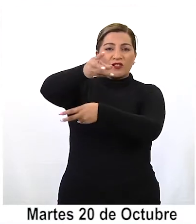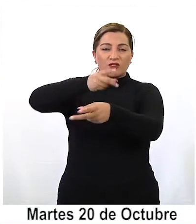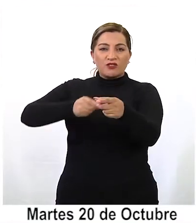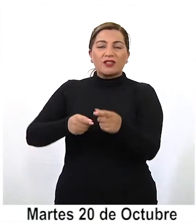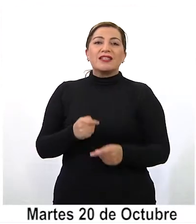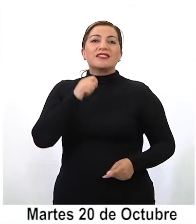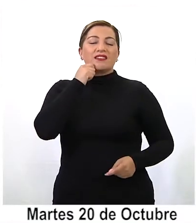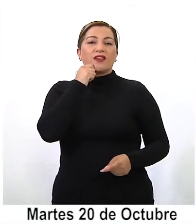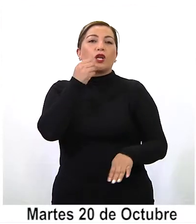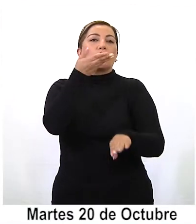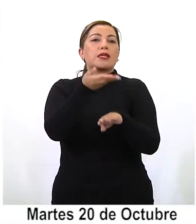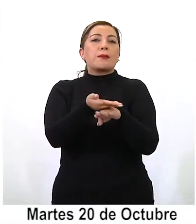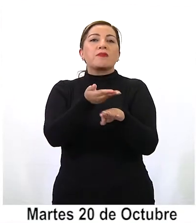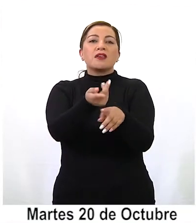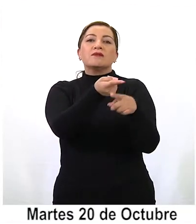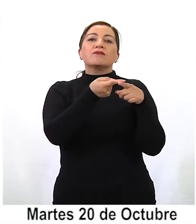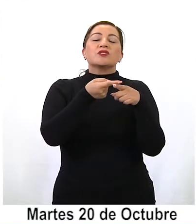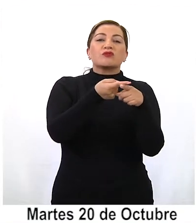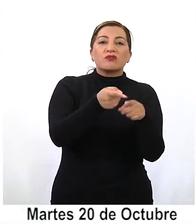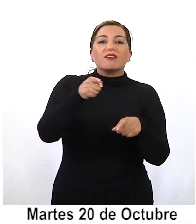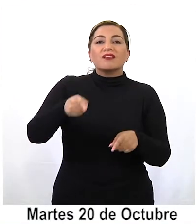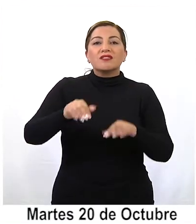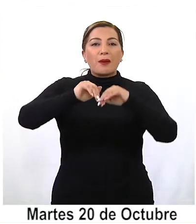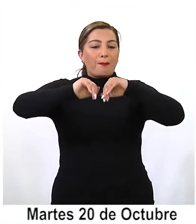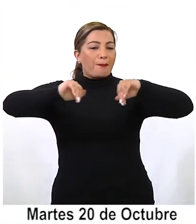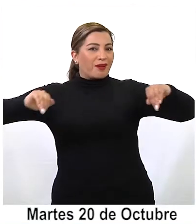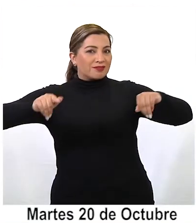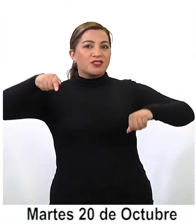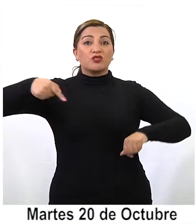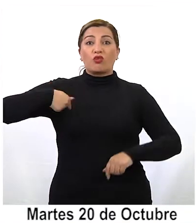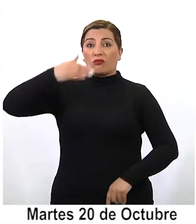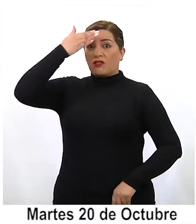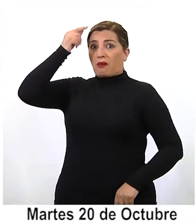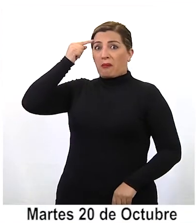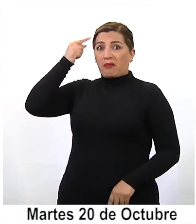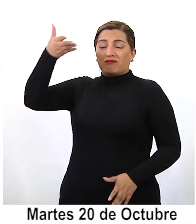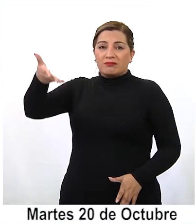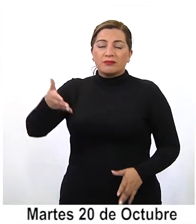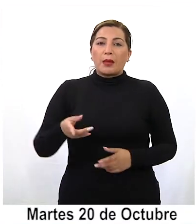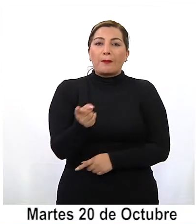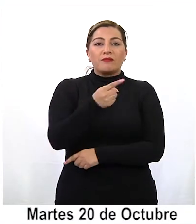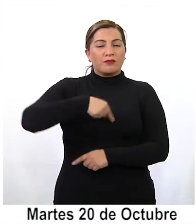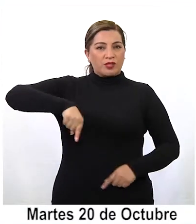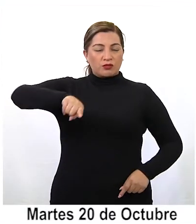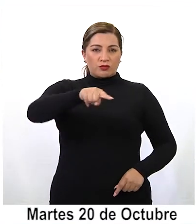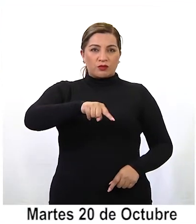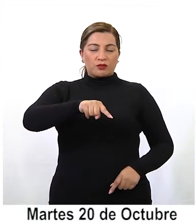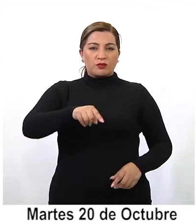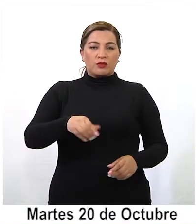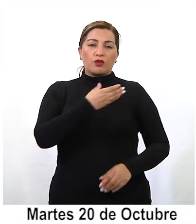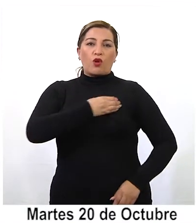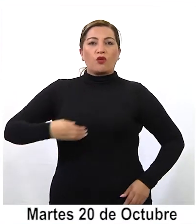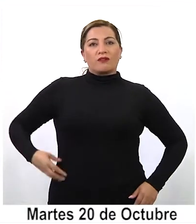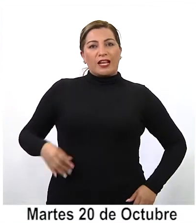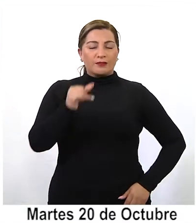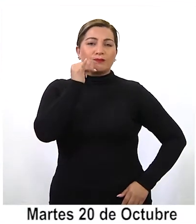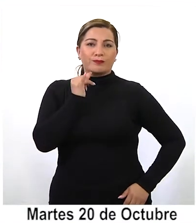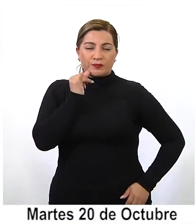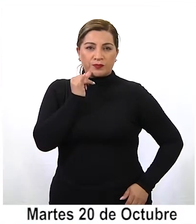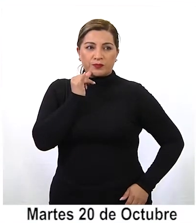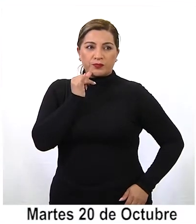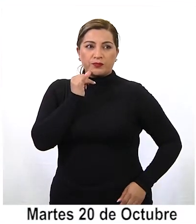demandas sociales. Y en ese sentido creo yo que para nosotros como gobierno regional